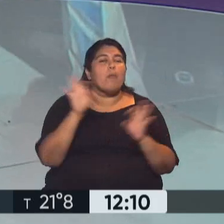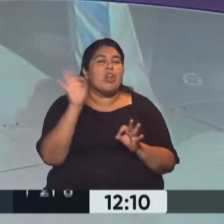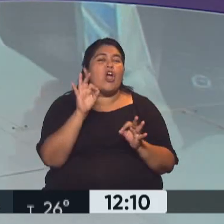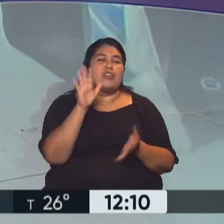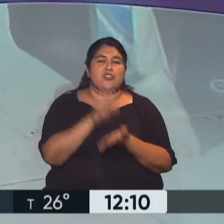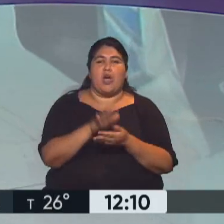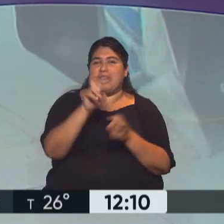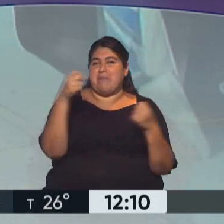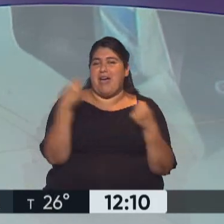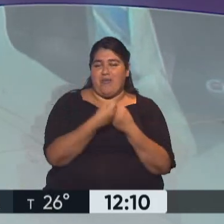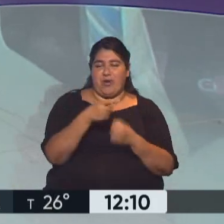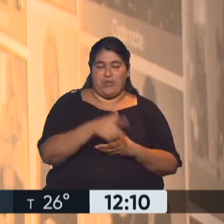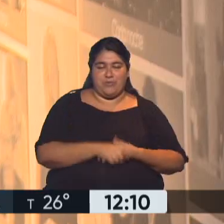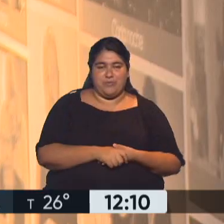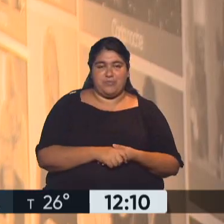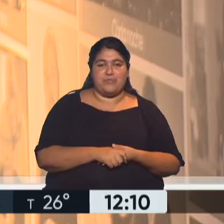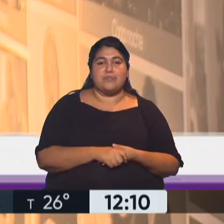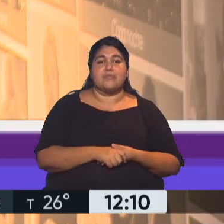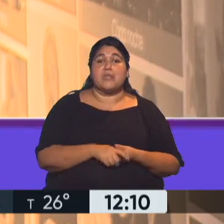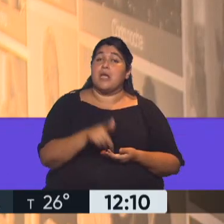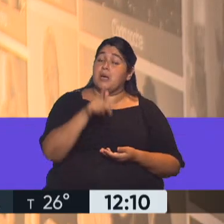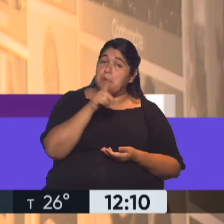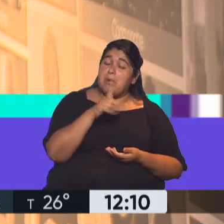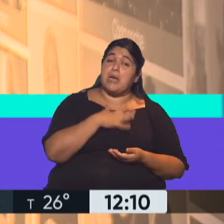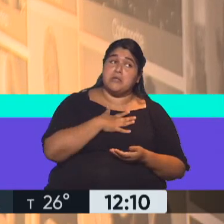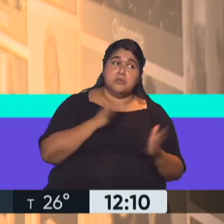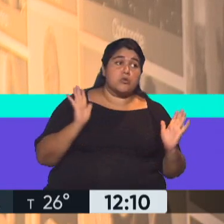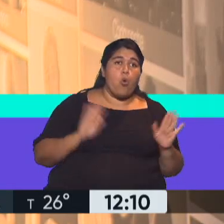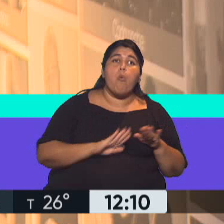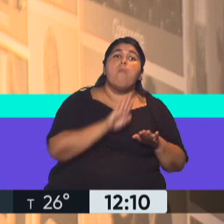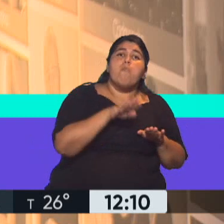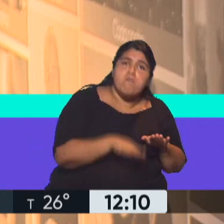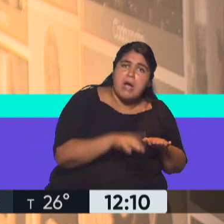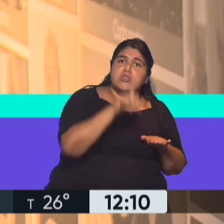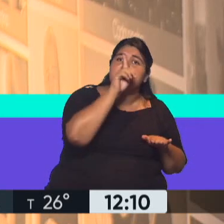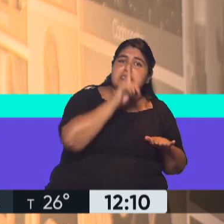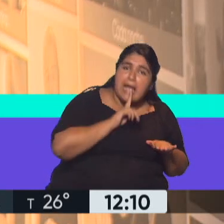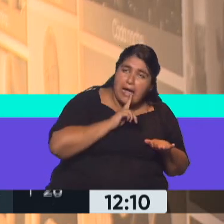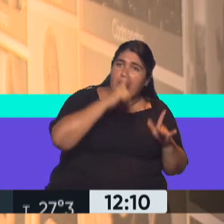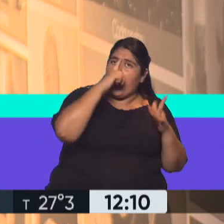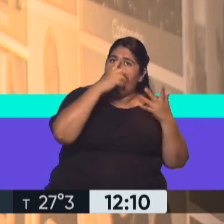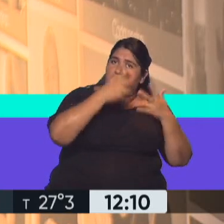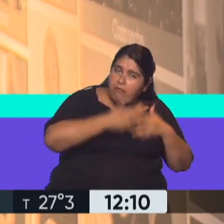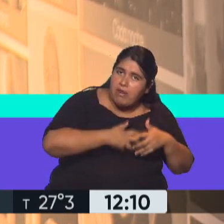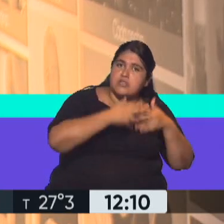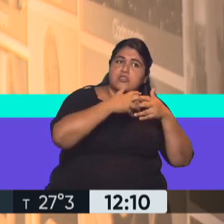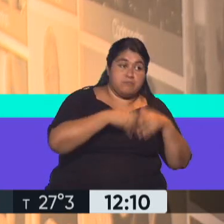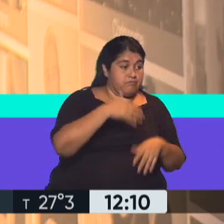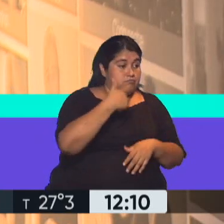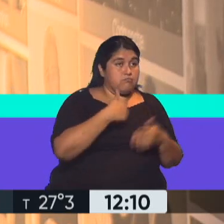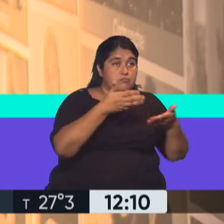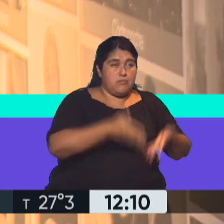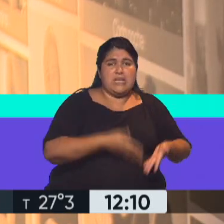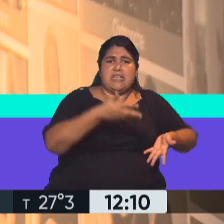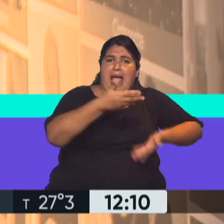acuerdo con el Fondo Monetario Internacional. Me parece que es un paso serio, razonable, para que la Argentina siga